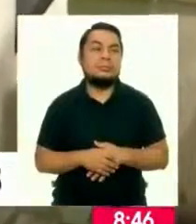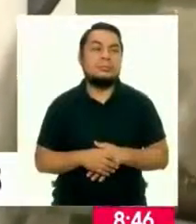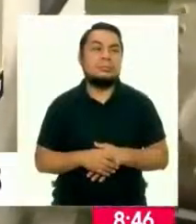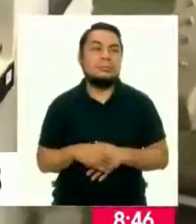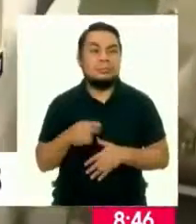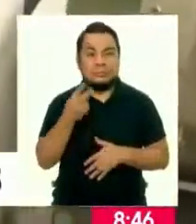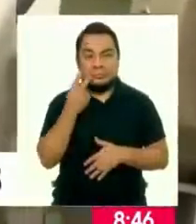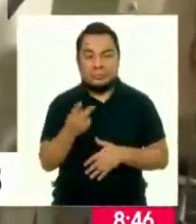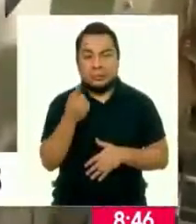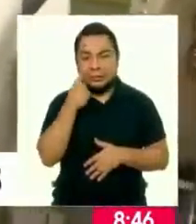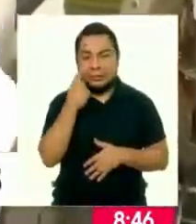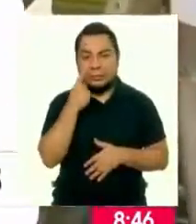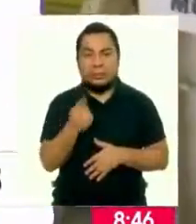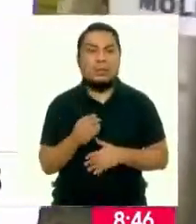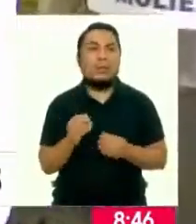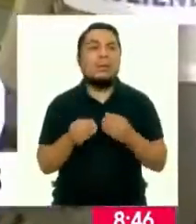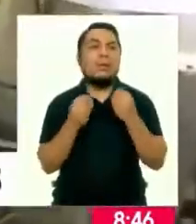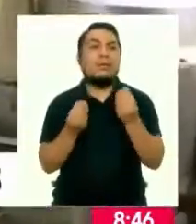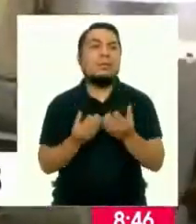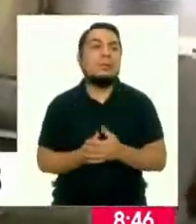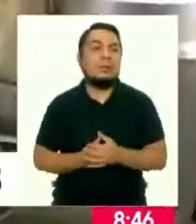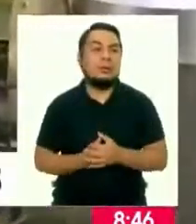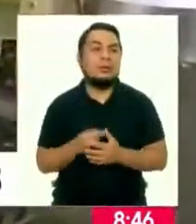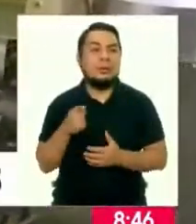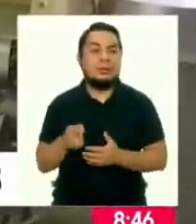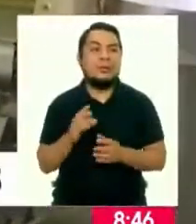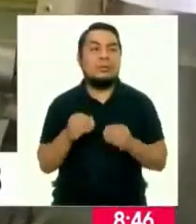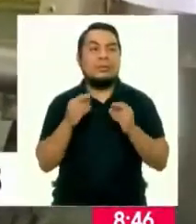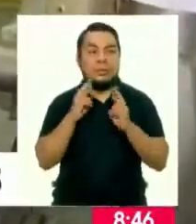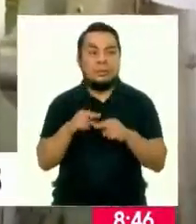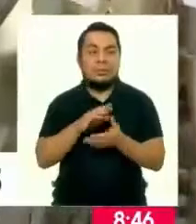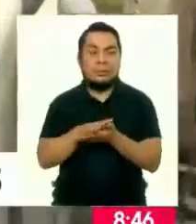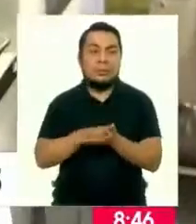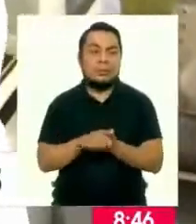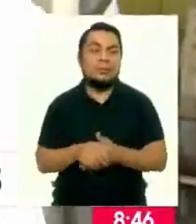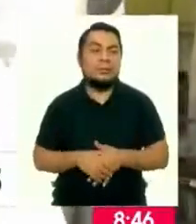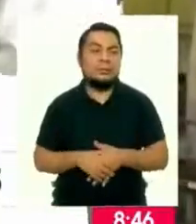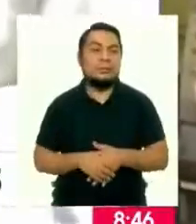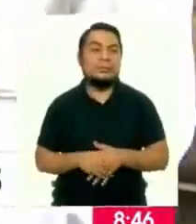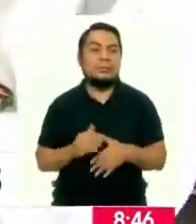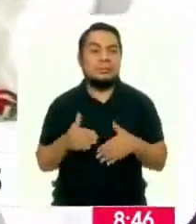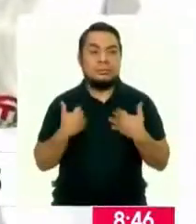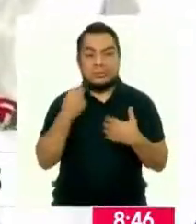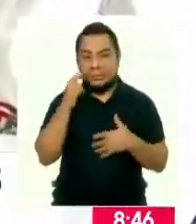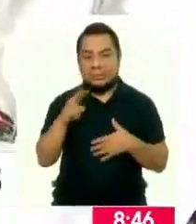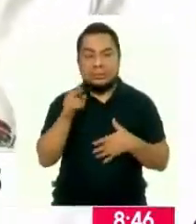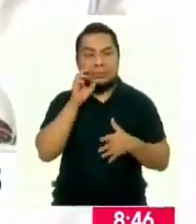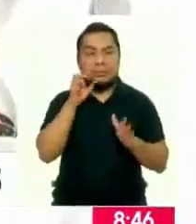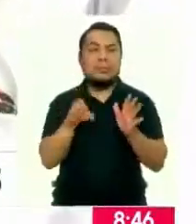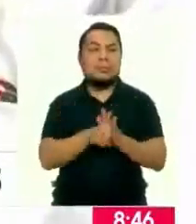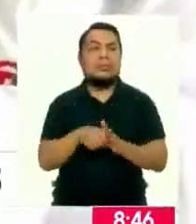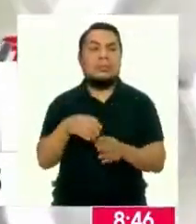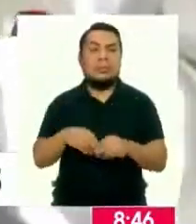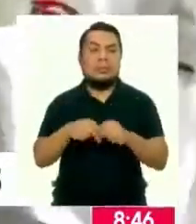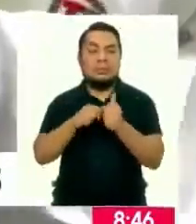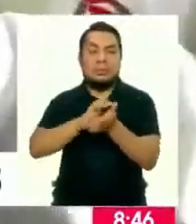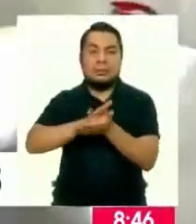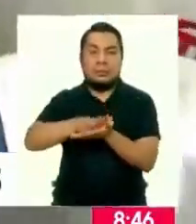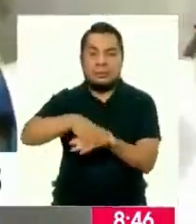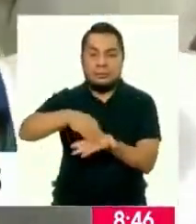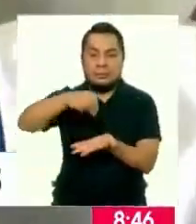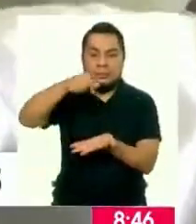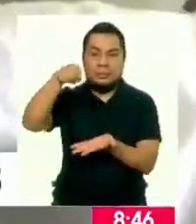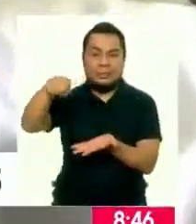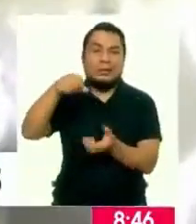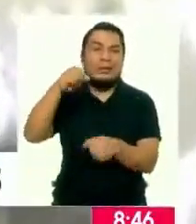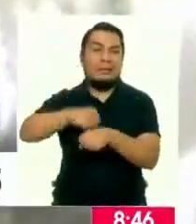amigos televidentes puedan conocer cómo resulta la mezcla? Sí, aquí podemos ver, por ejemplo, la cáscara molida, en este caso